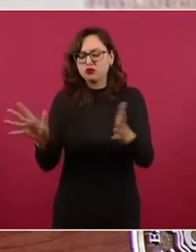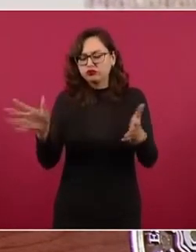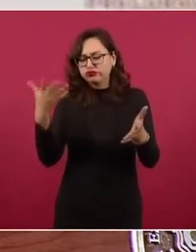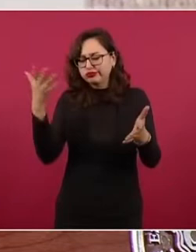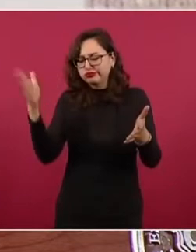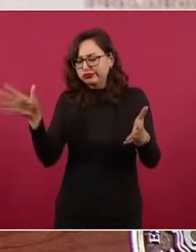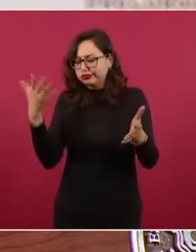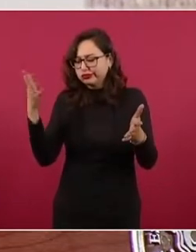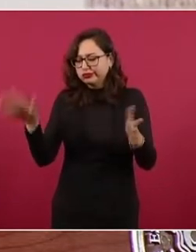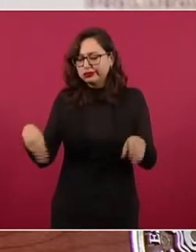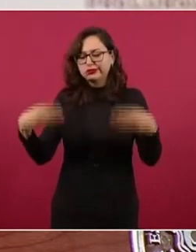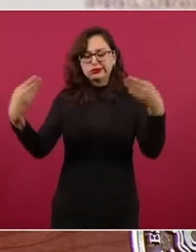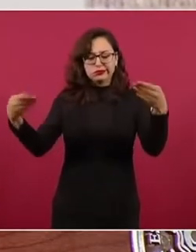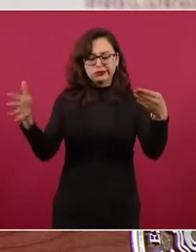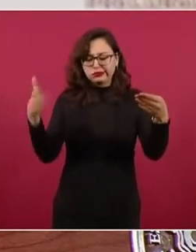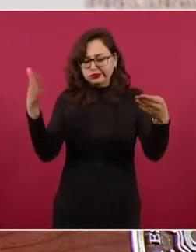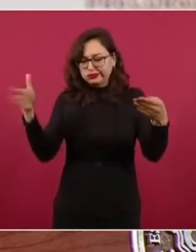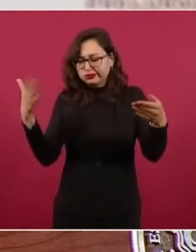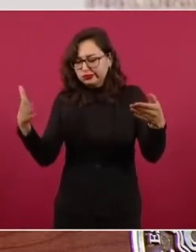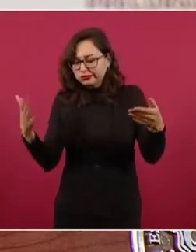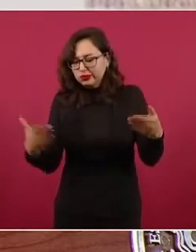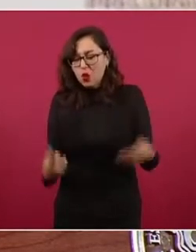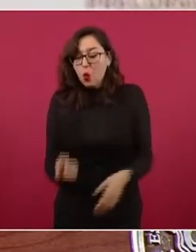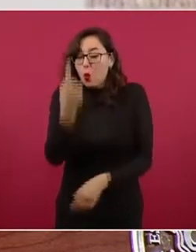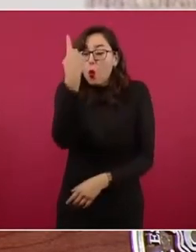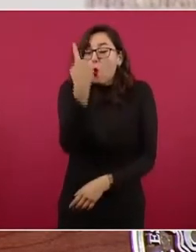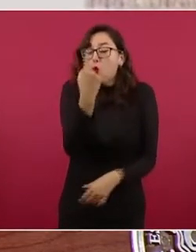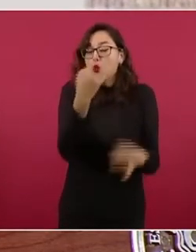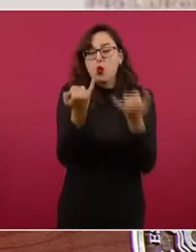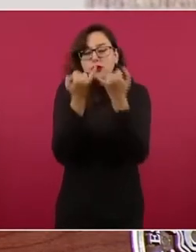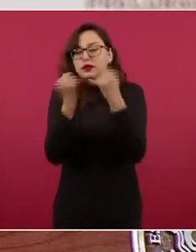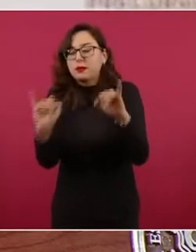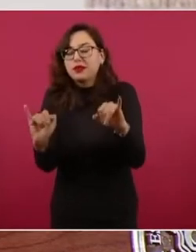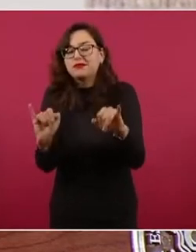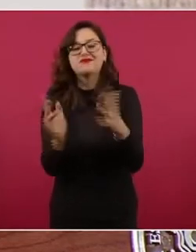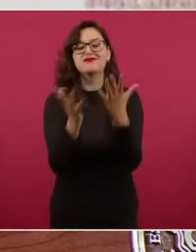verdaderamente independiente.